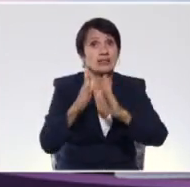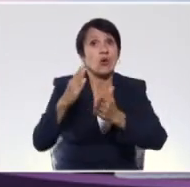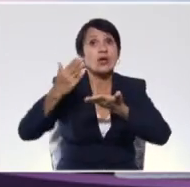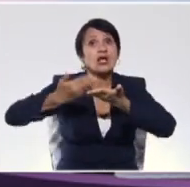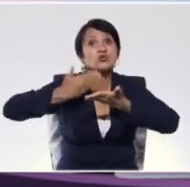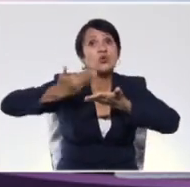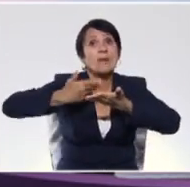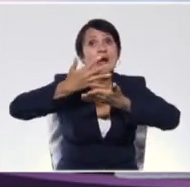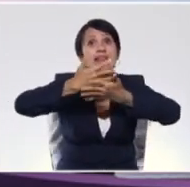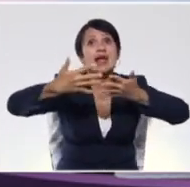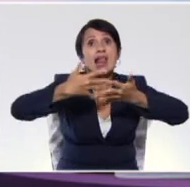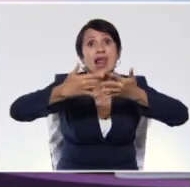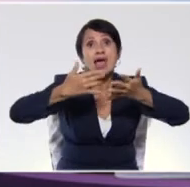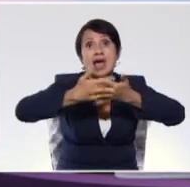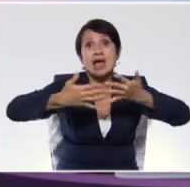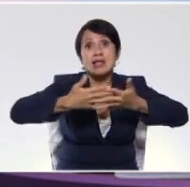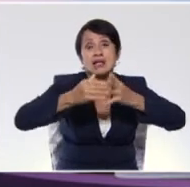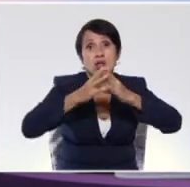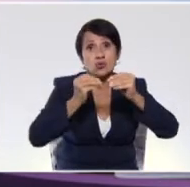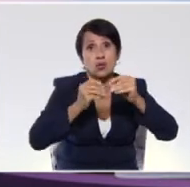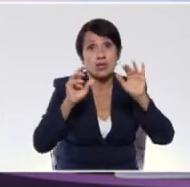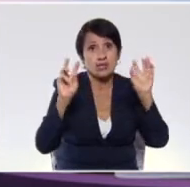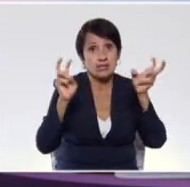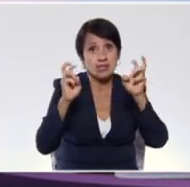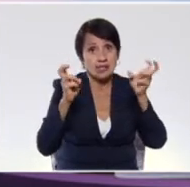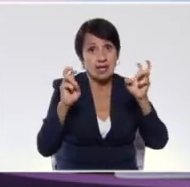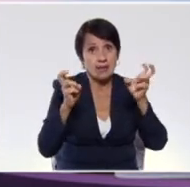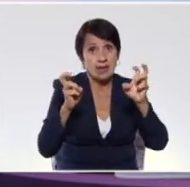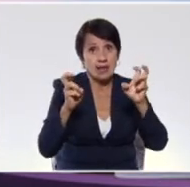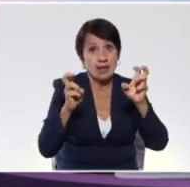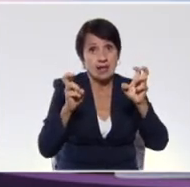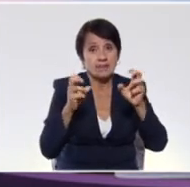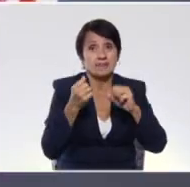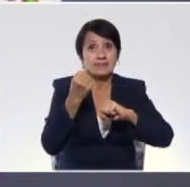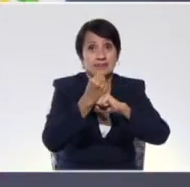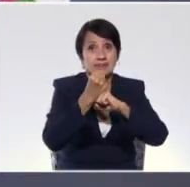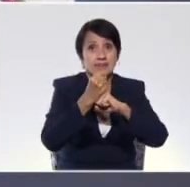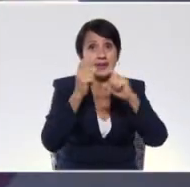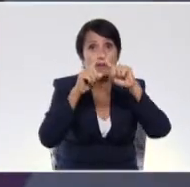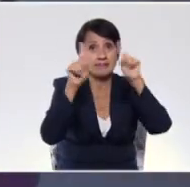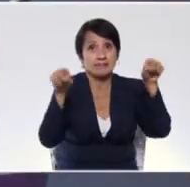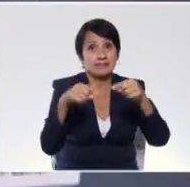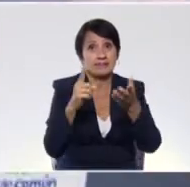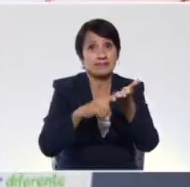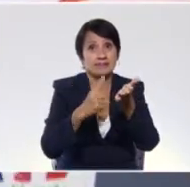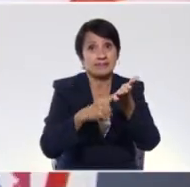sopa de letra. Pero para ahondar en este tema, vamos y acompáñenme a la pantalla.